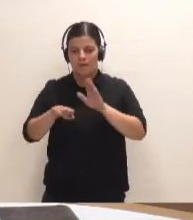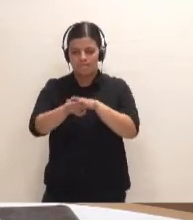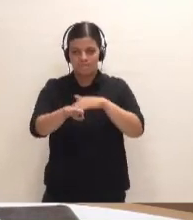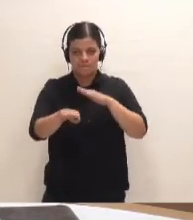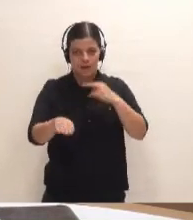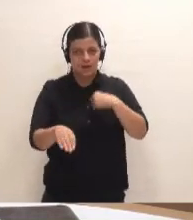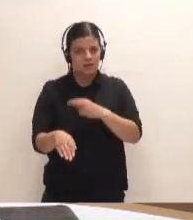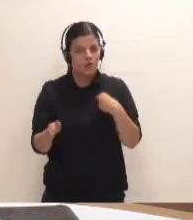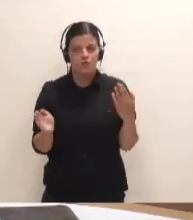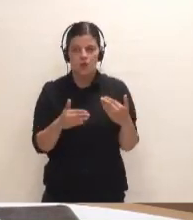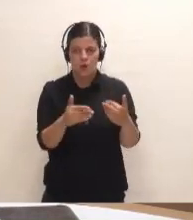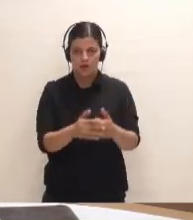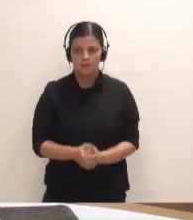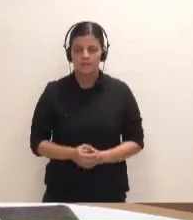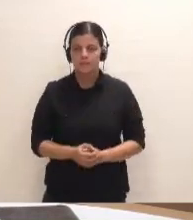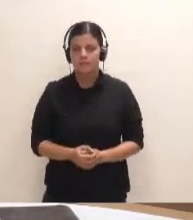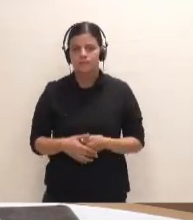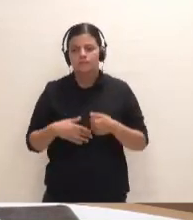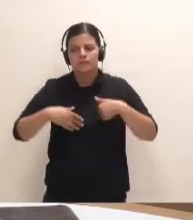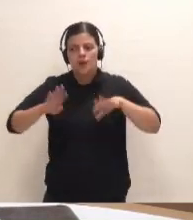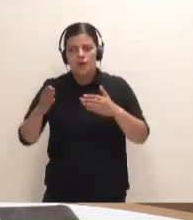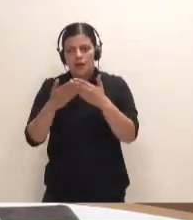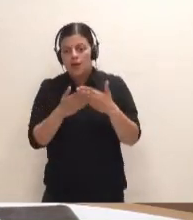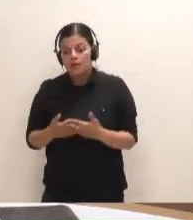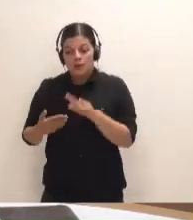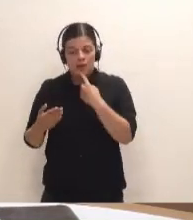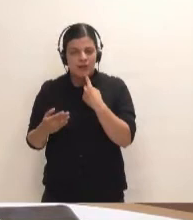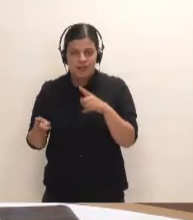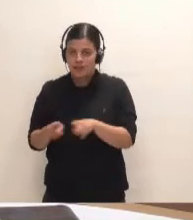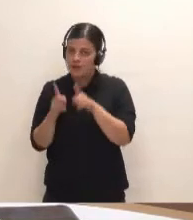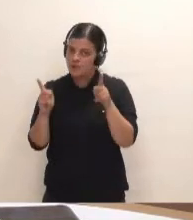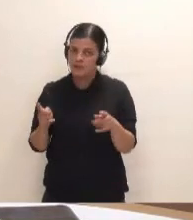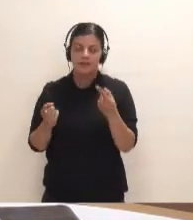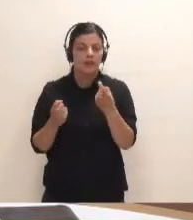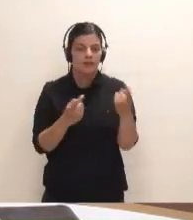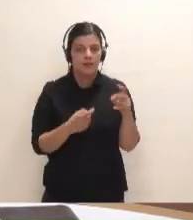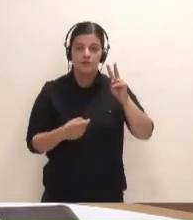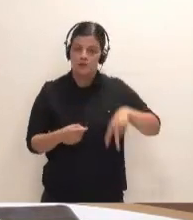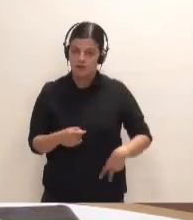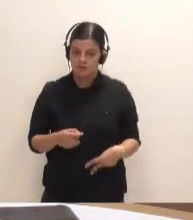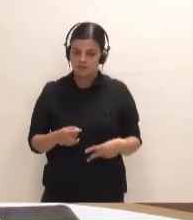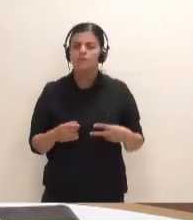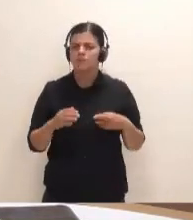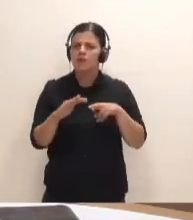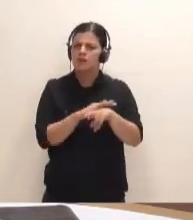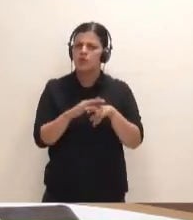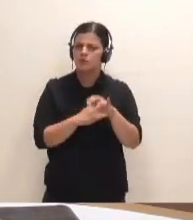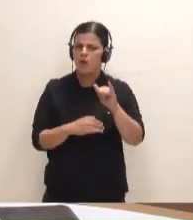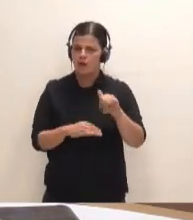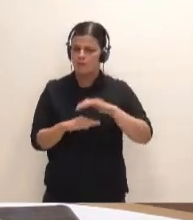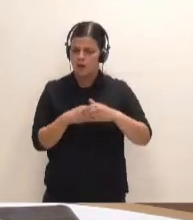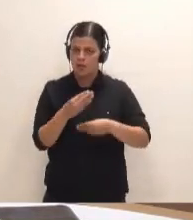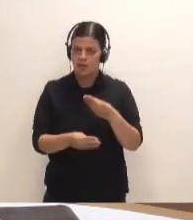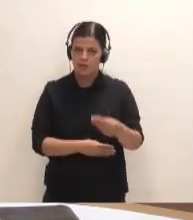Que sí o sí, con independencia del resultado del estudio, va a ser necesario. Y hay recursos para ello.